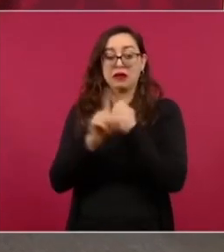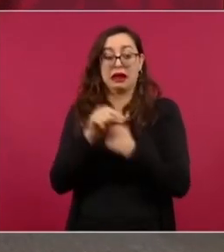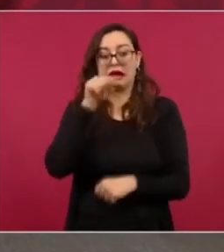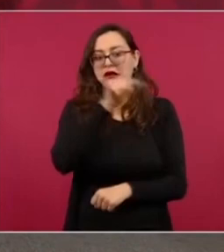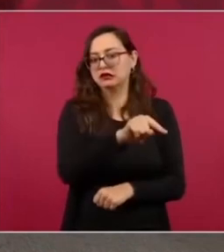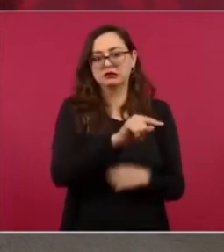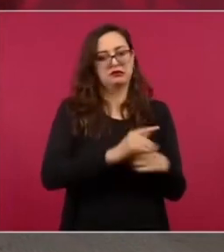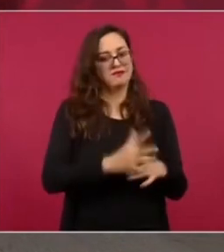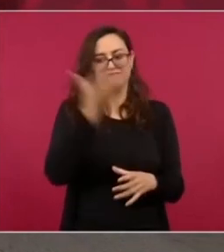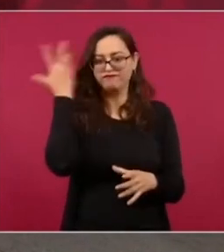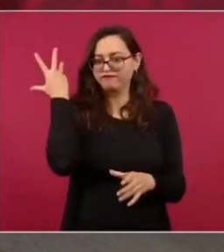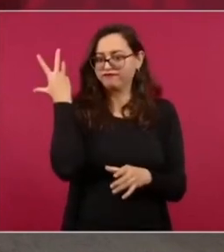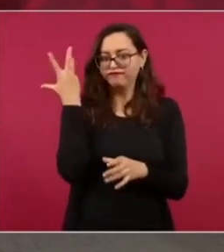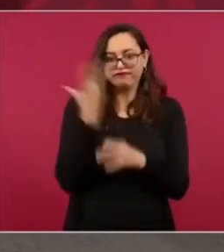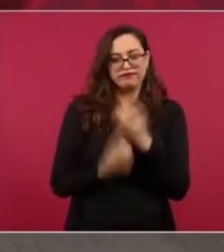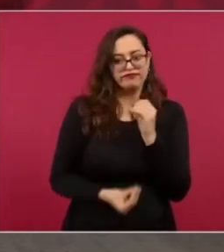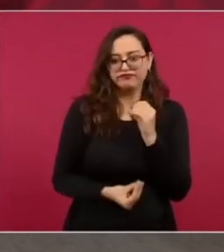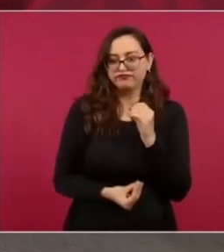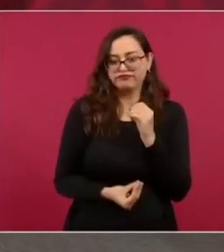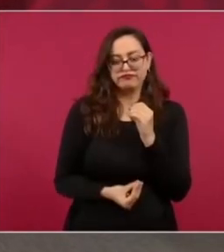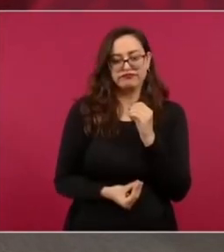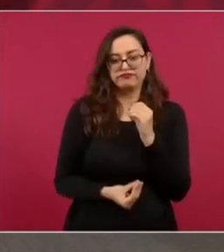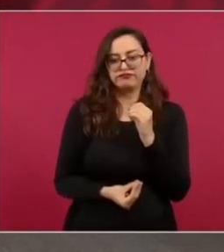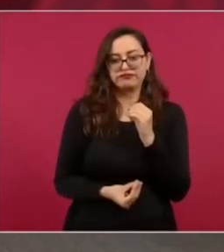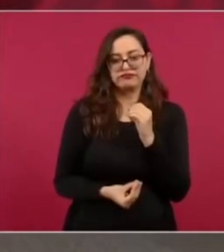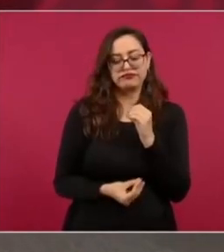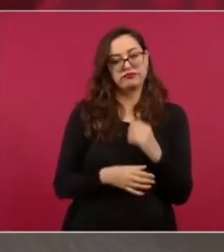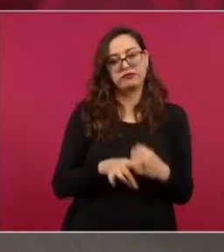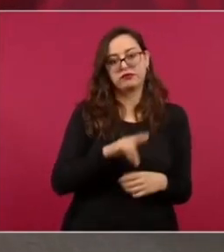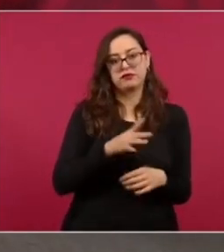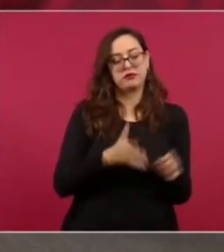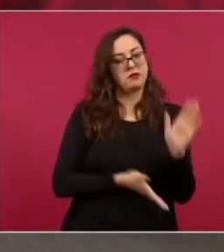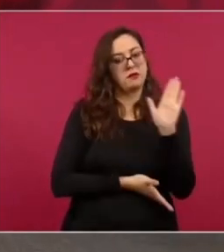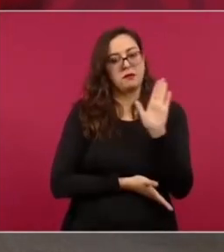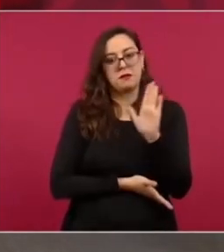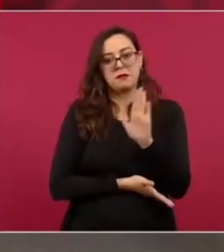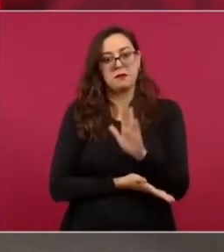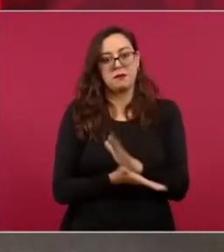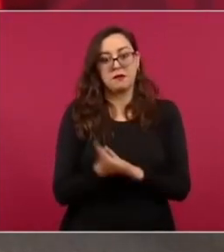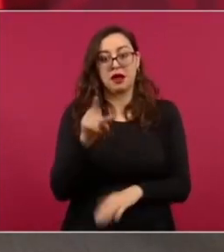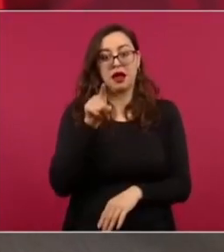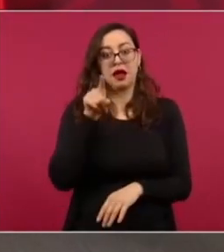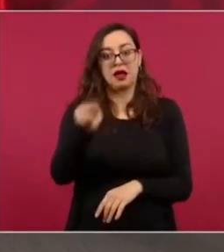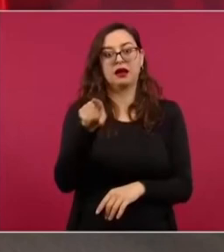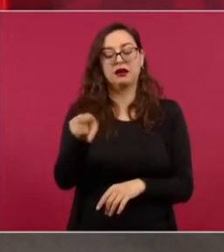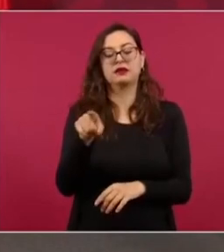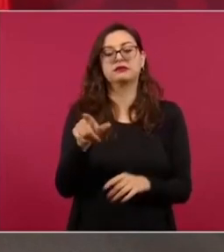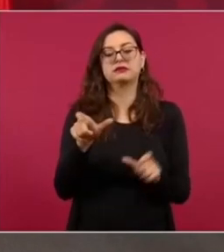hacia la embajada